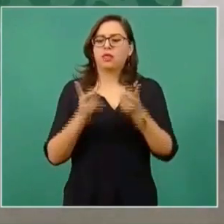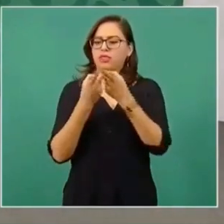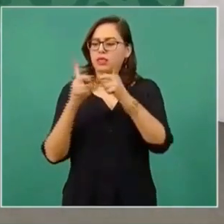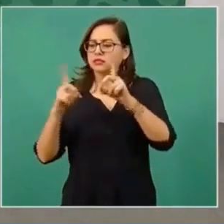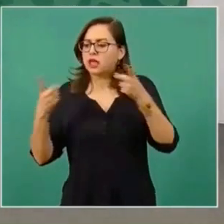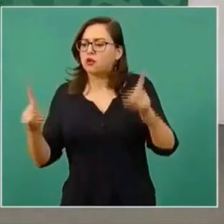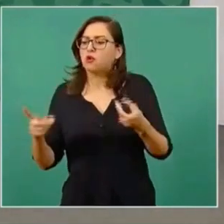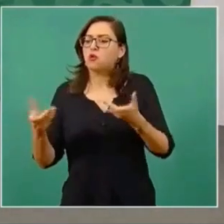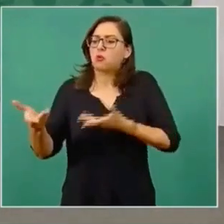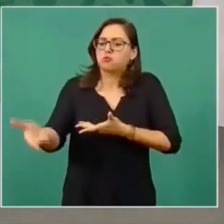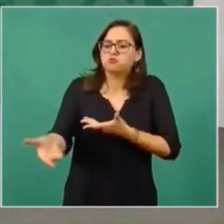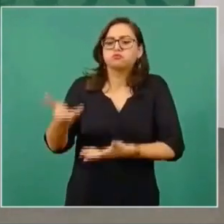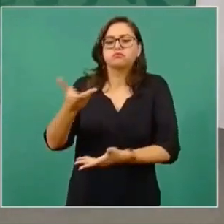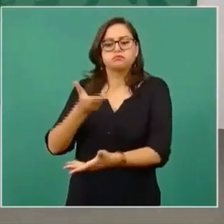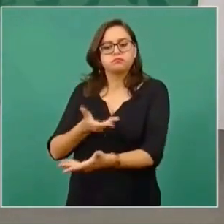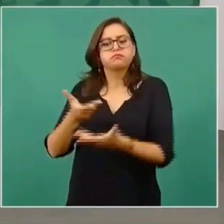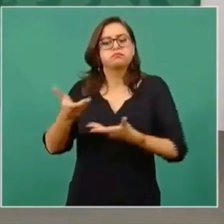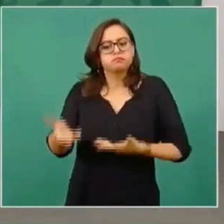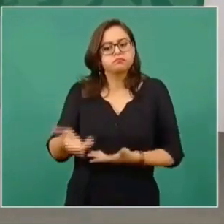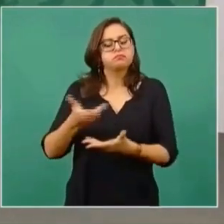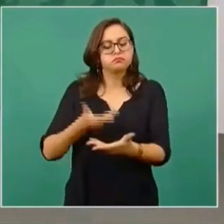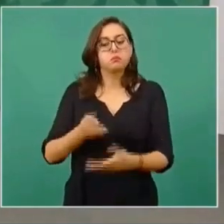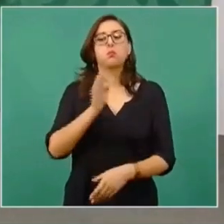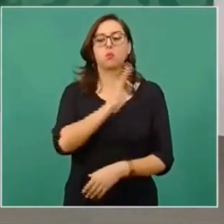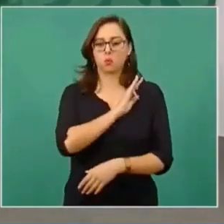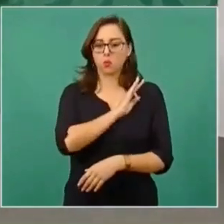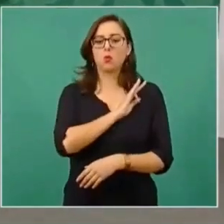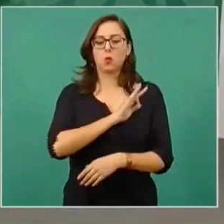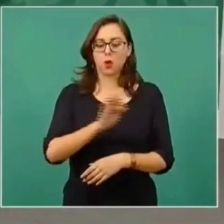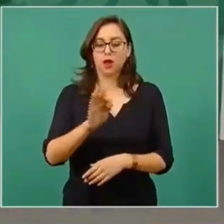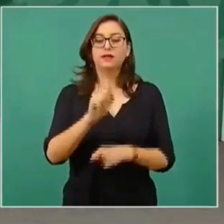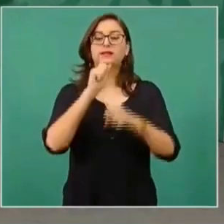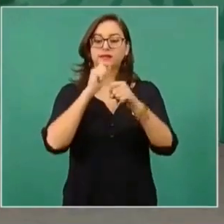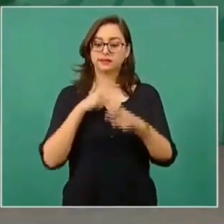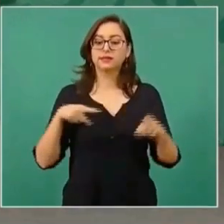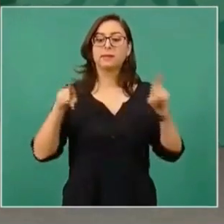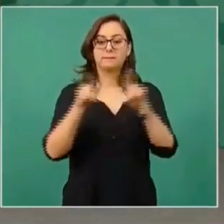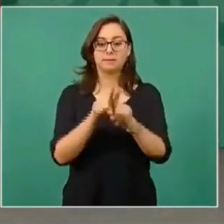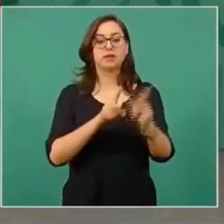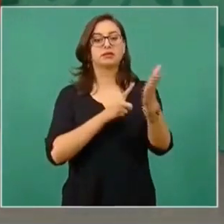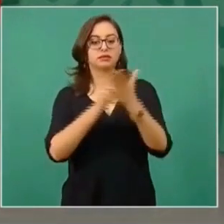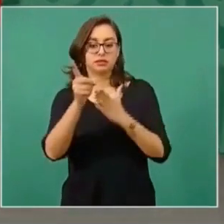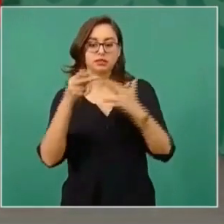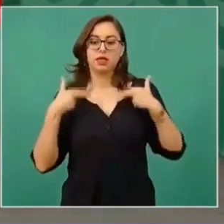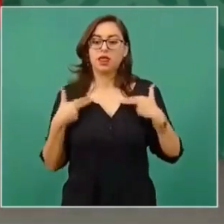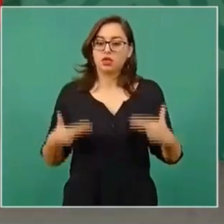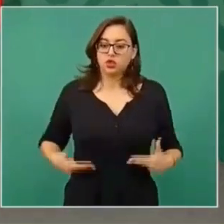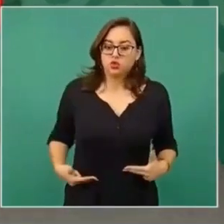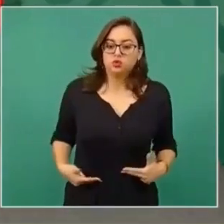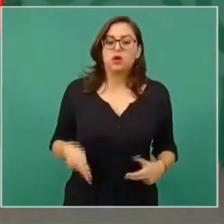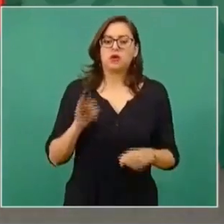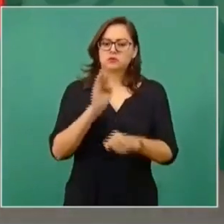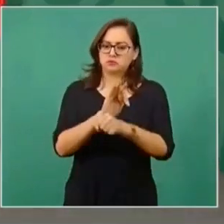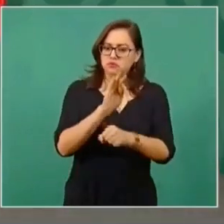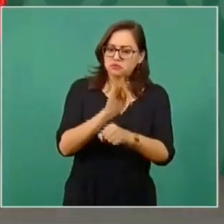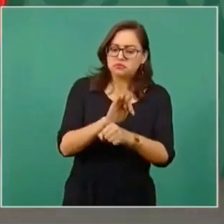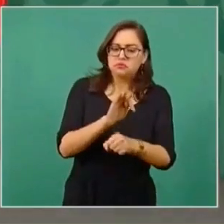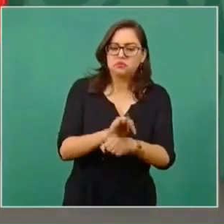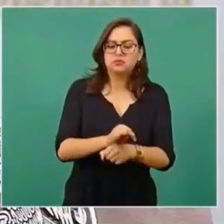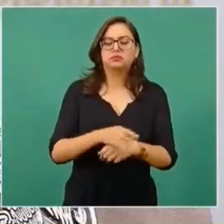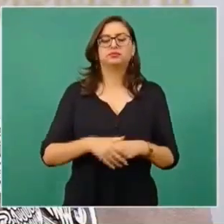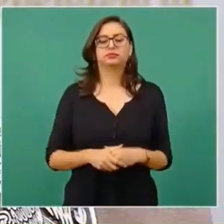países y pueblos y también derechos humanos y